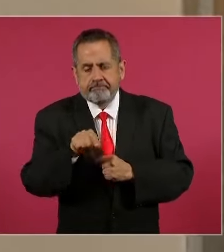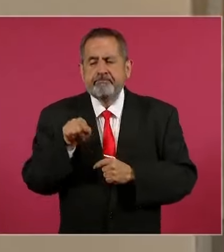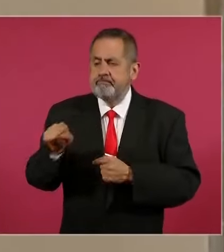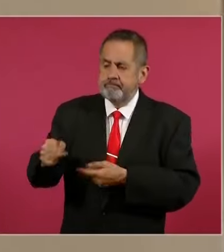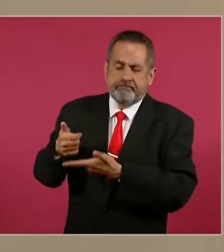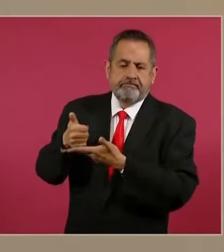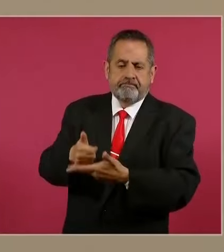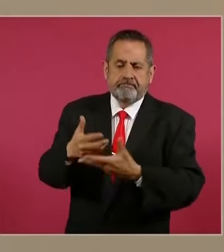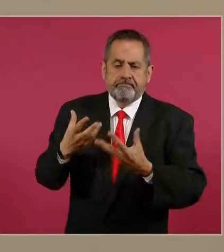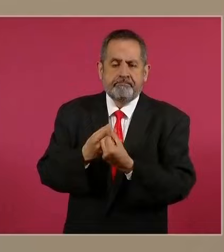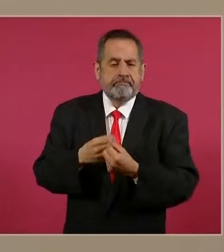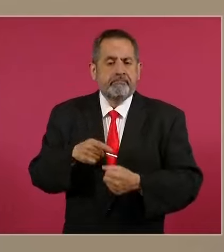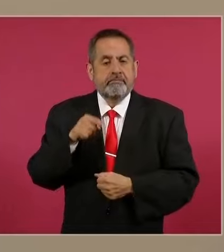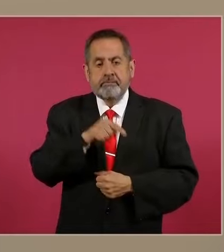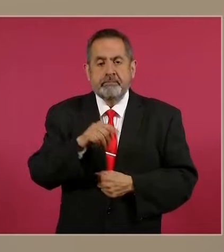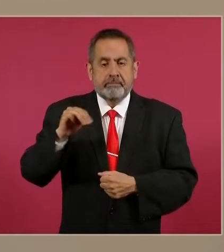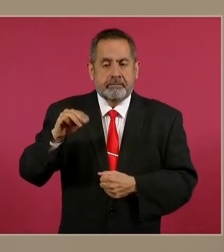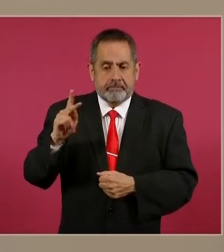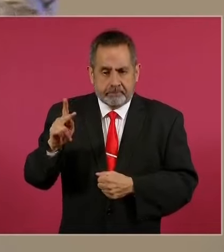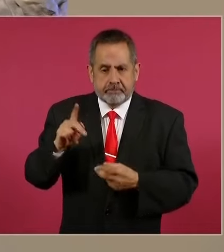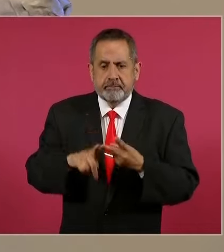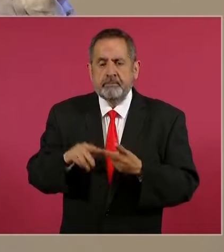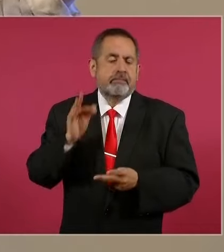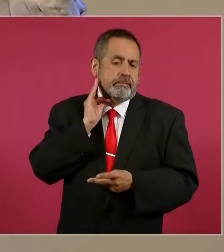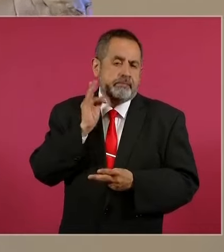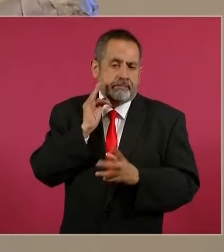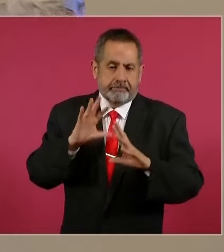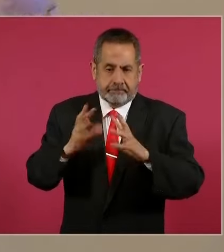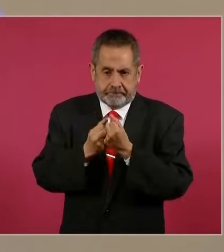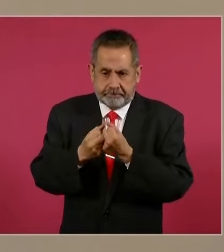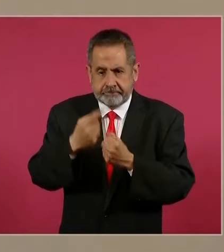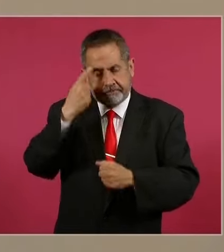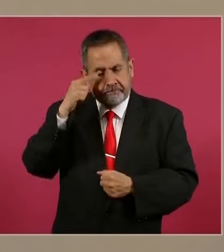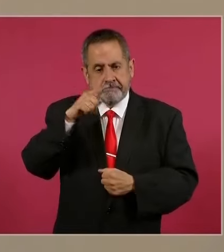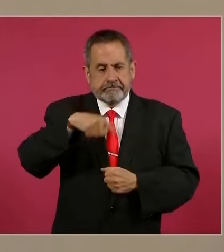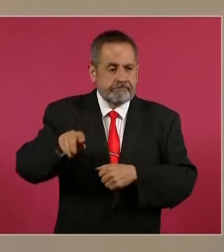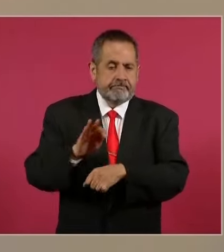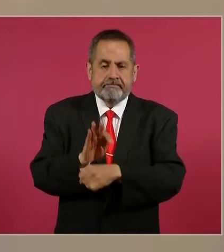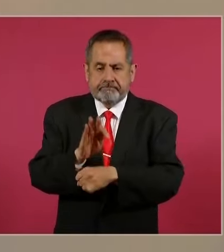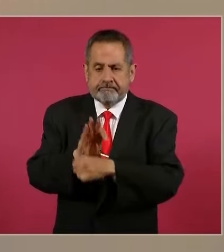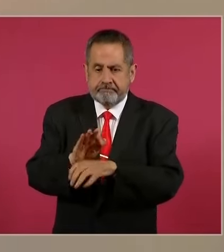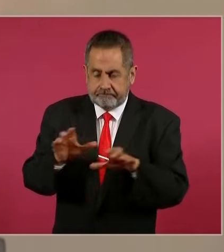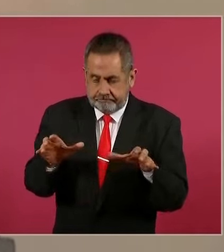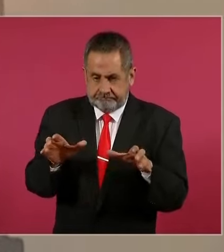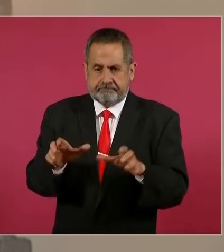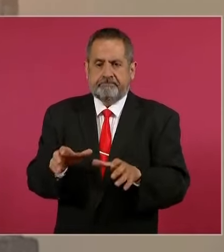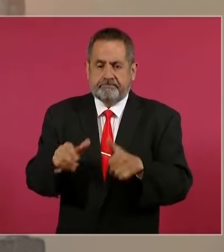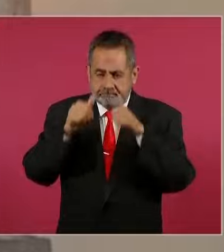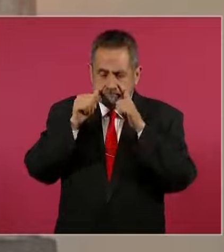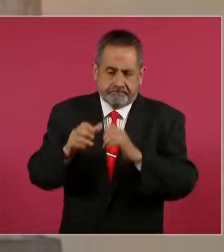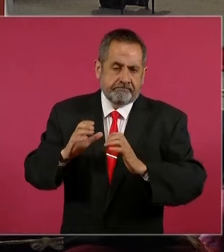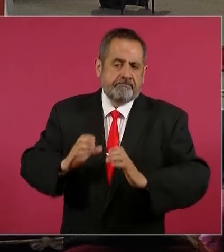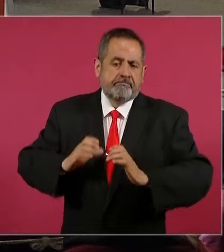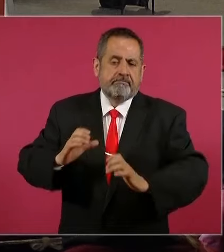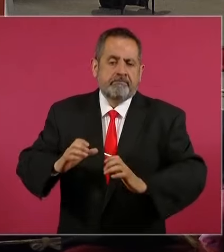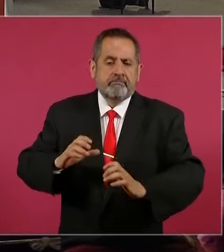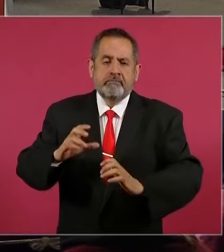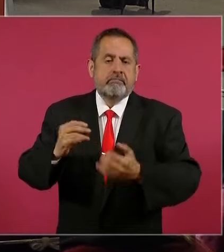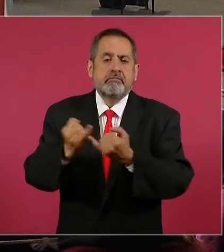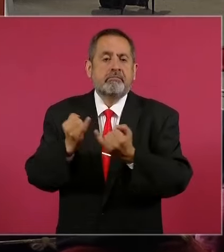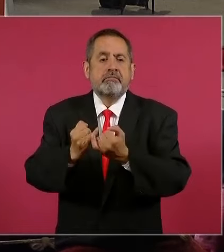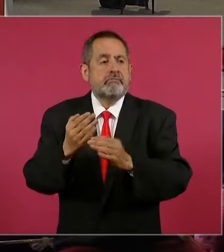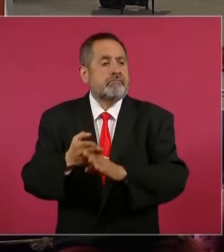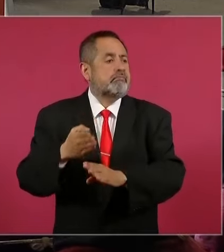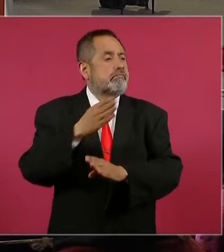Ministerio Público o de la Fiscalía, esto para efectos de proteger esta institución y que no suceda